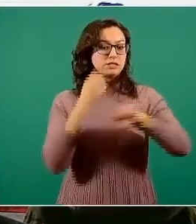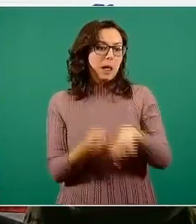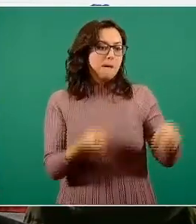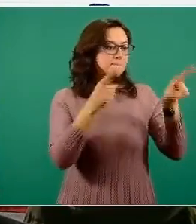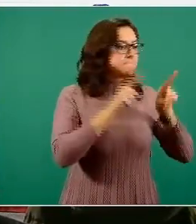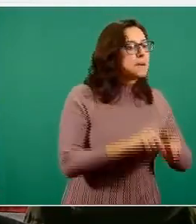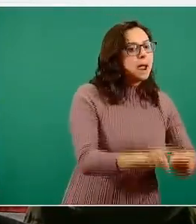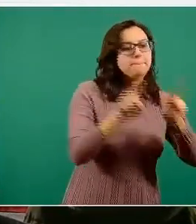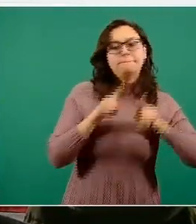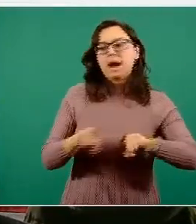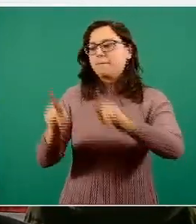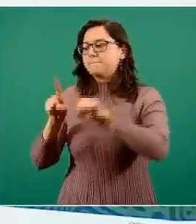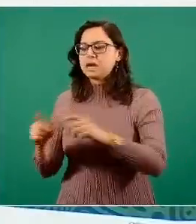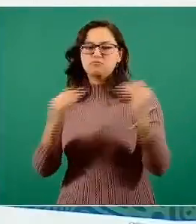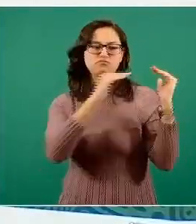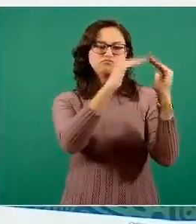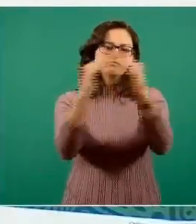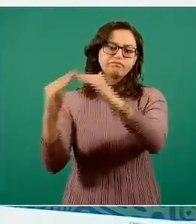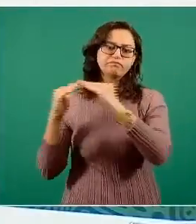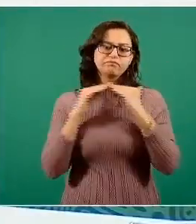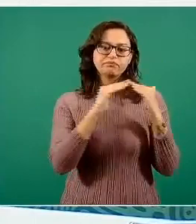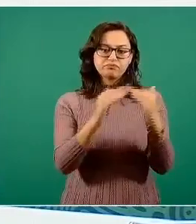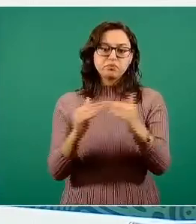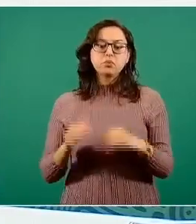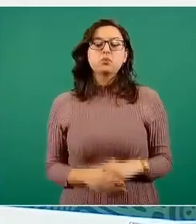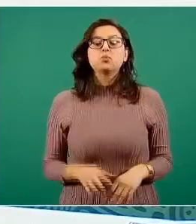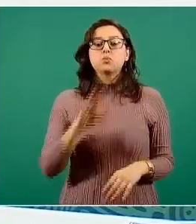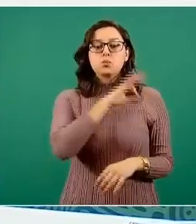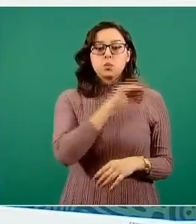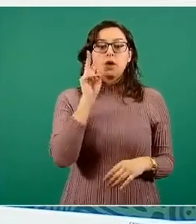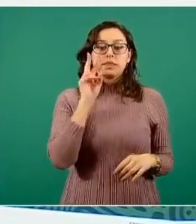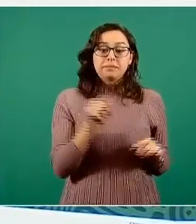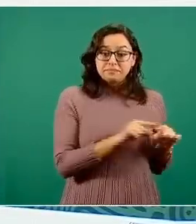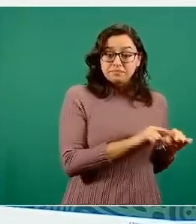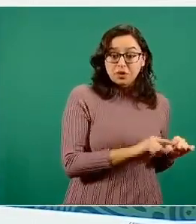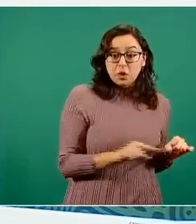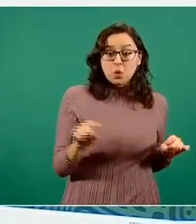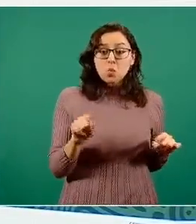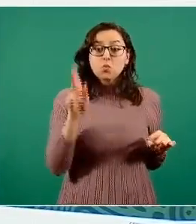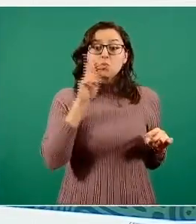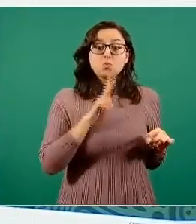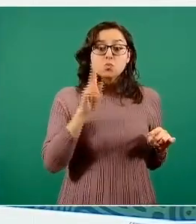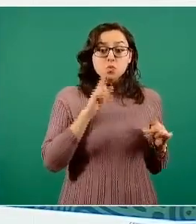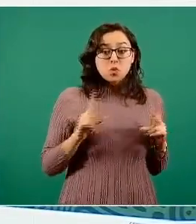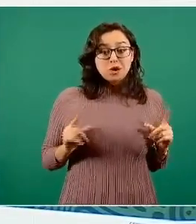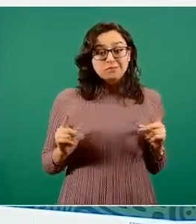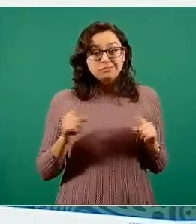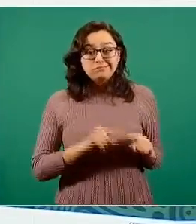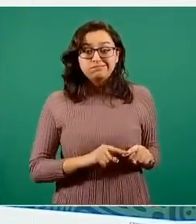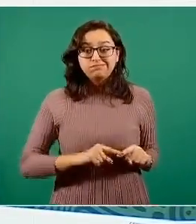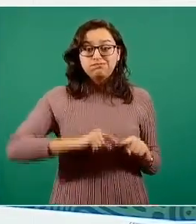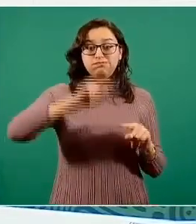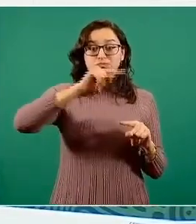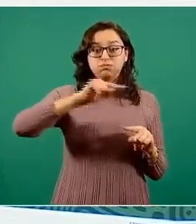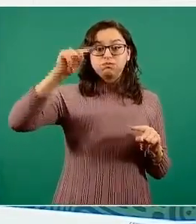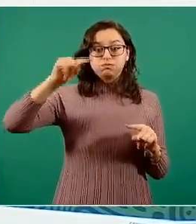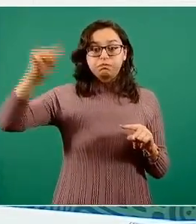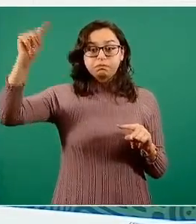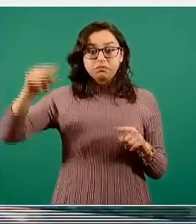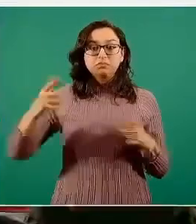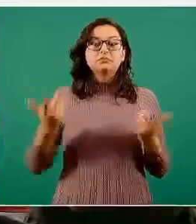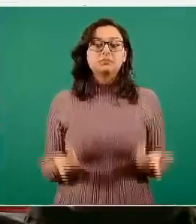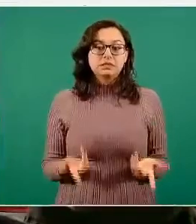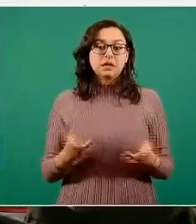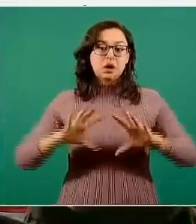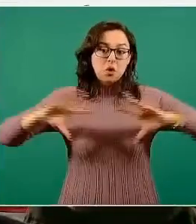de prioridad. Y vemos aquí, fase de calibración, fase de expansión rápida y seiscientas setenta y